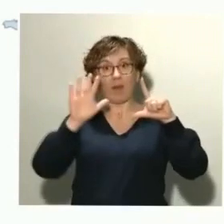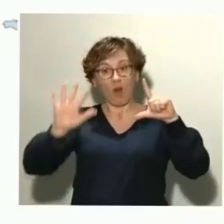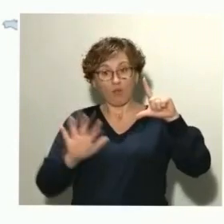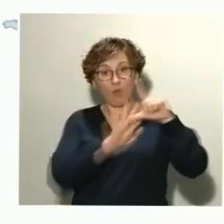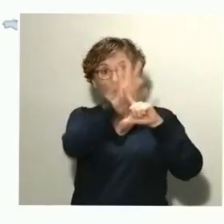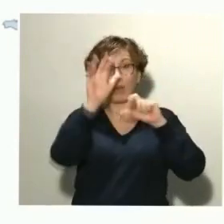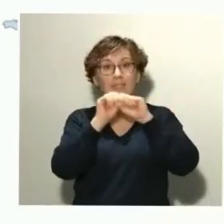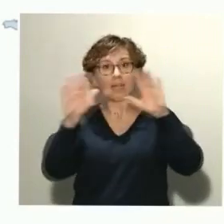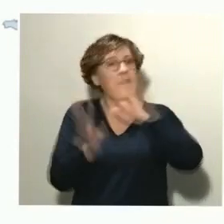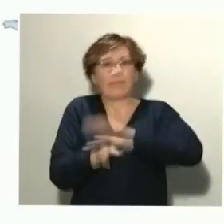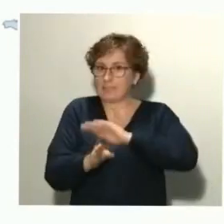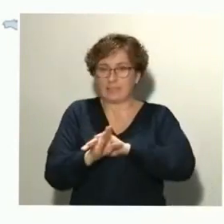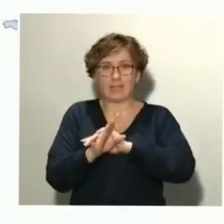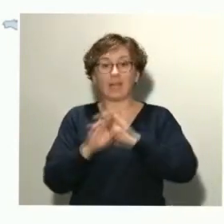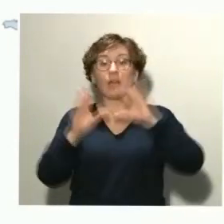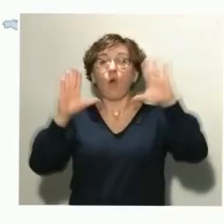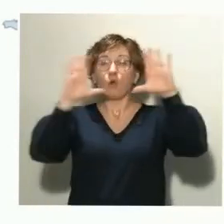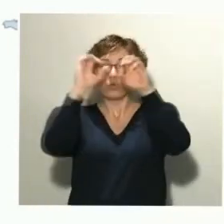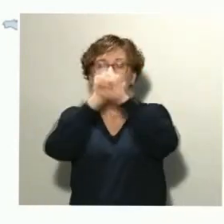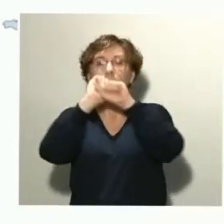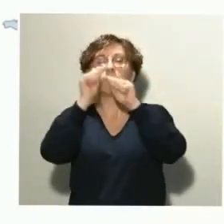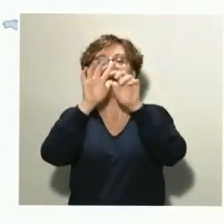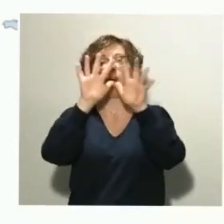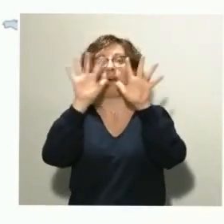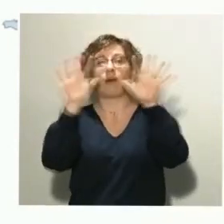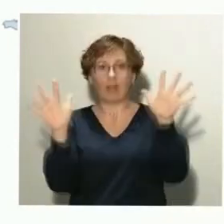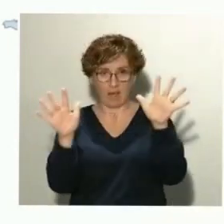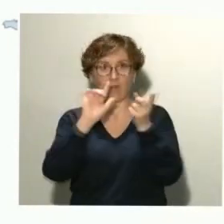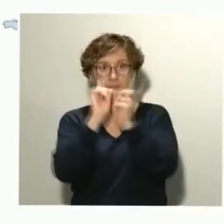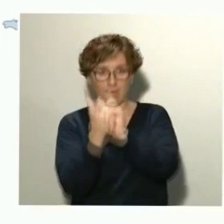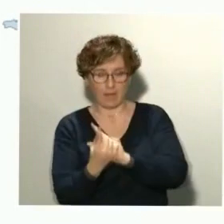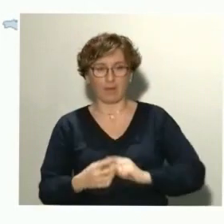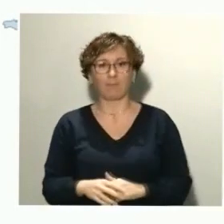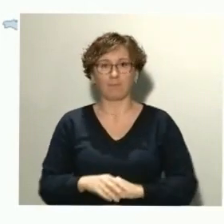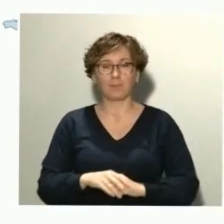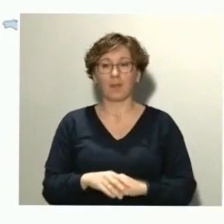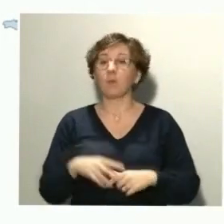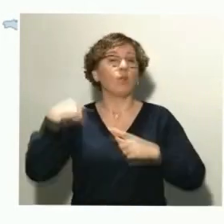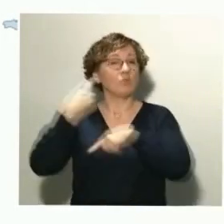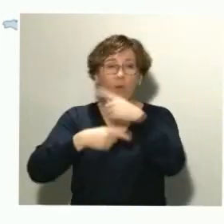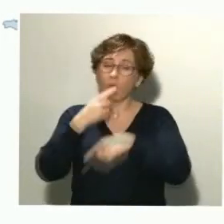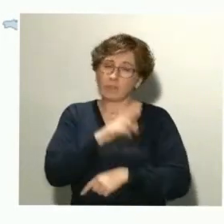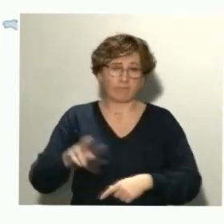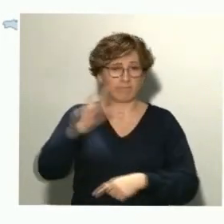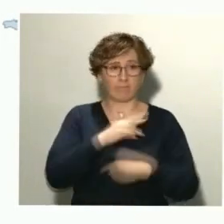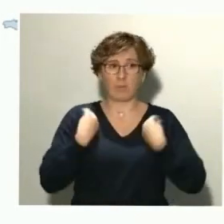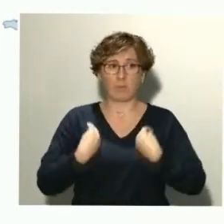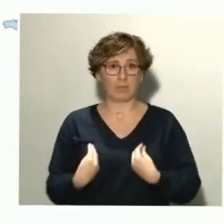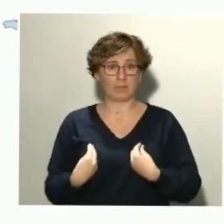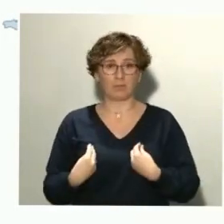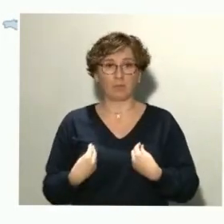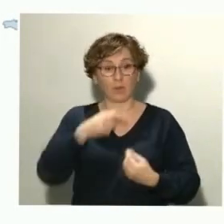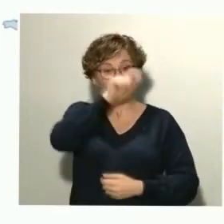vayan perdiendo color. Como decimos todos los días, los sanitarios, tanto